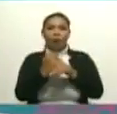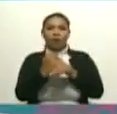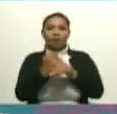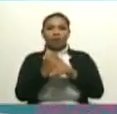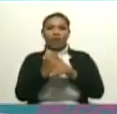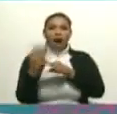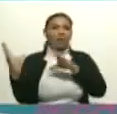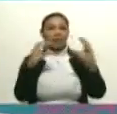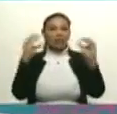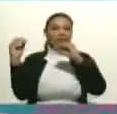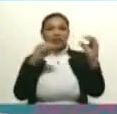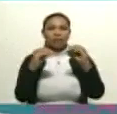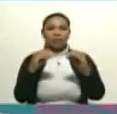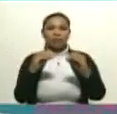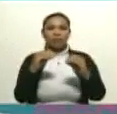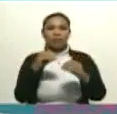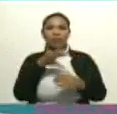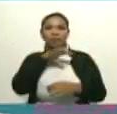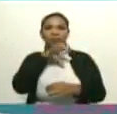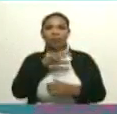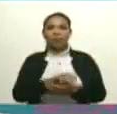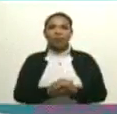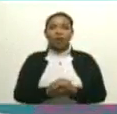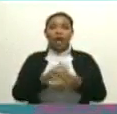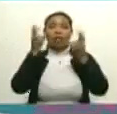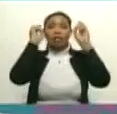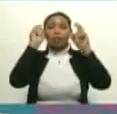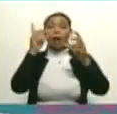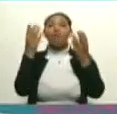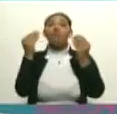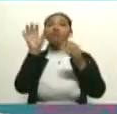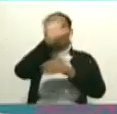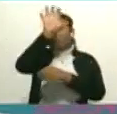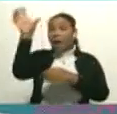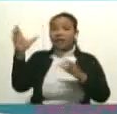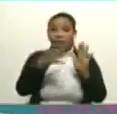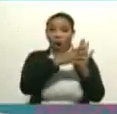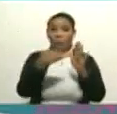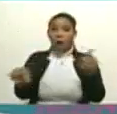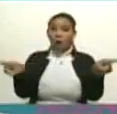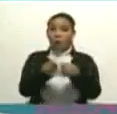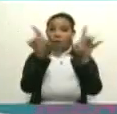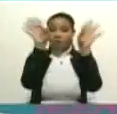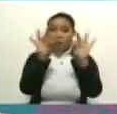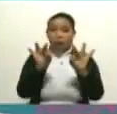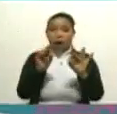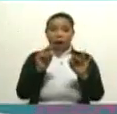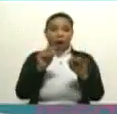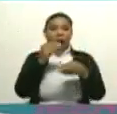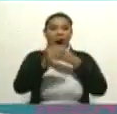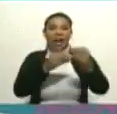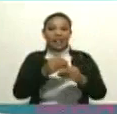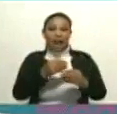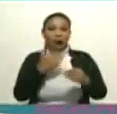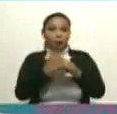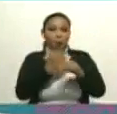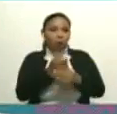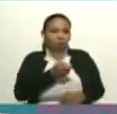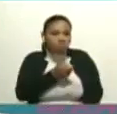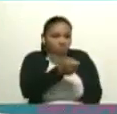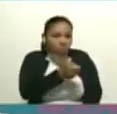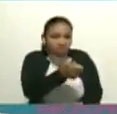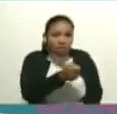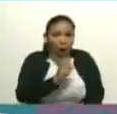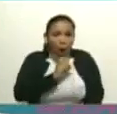el Pentágono a un esquema que utilizan en muchos países. Siembran el odio a través de una gente,